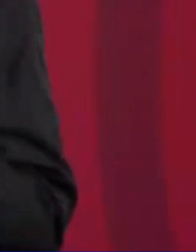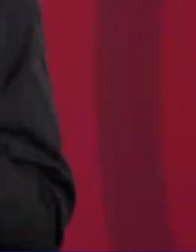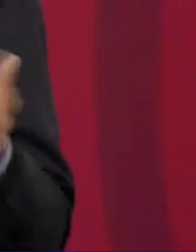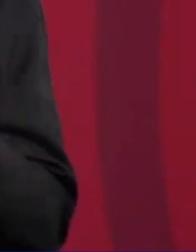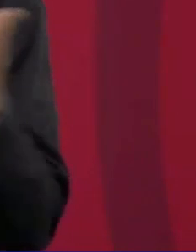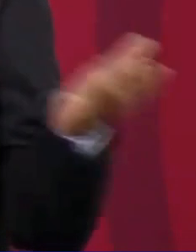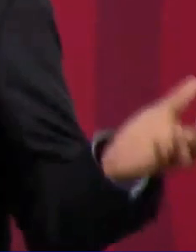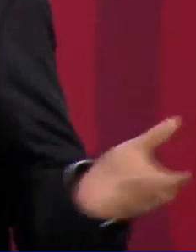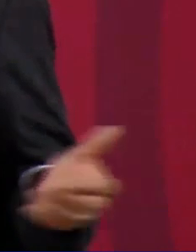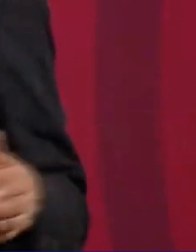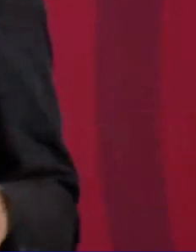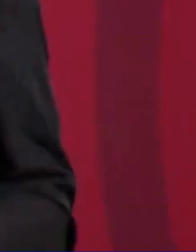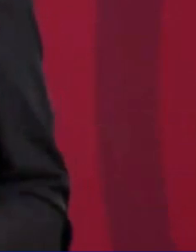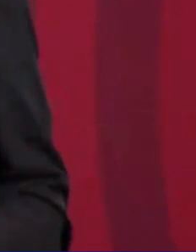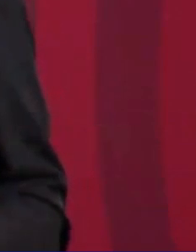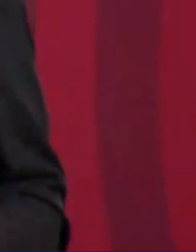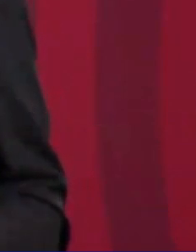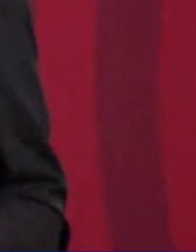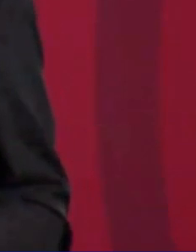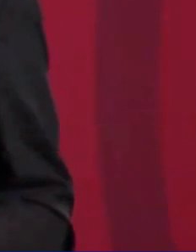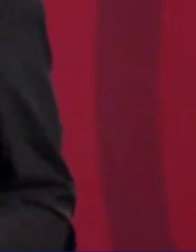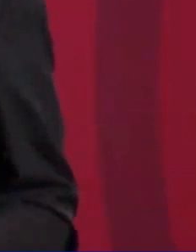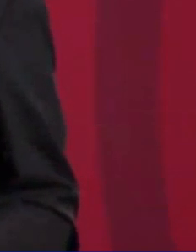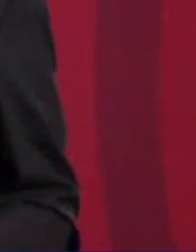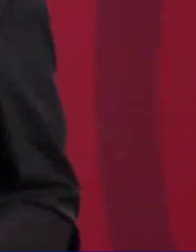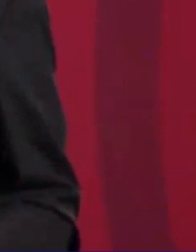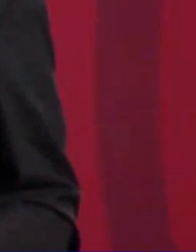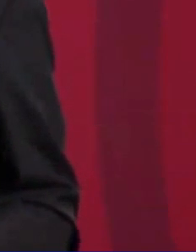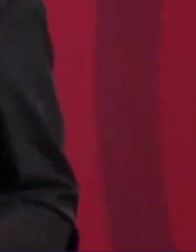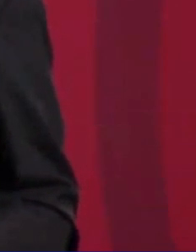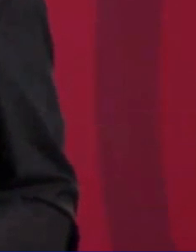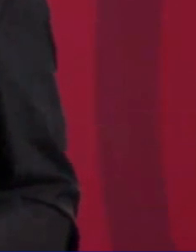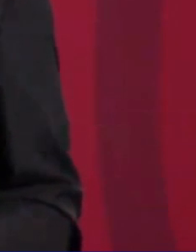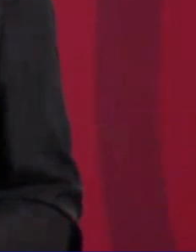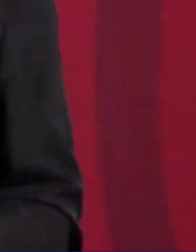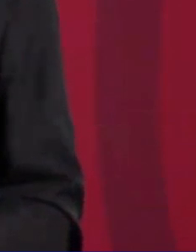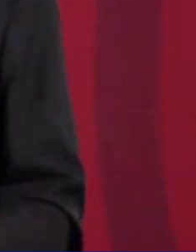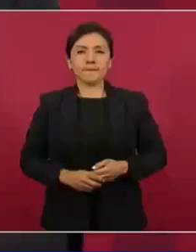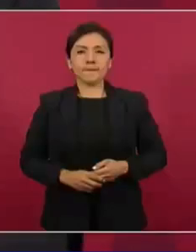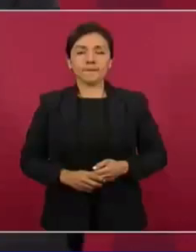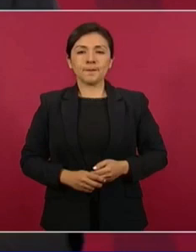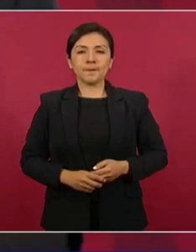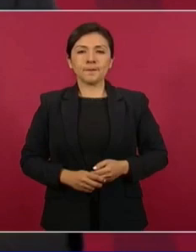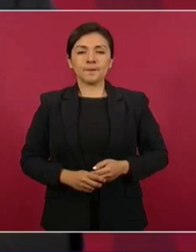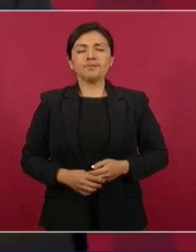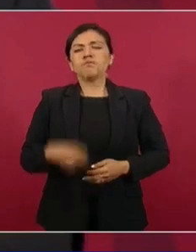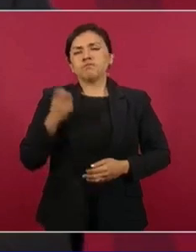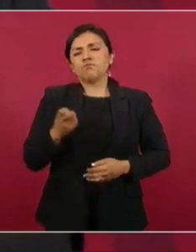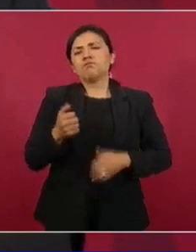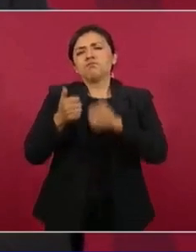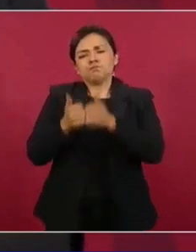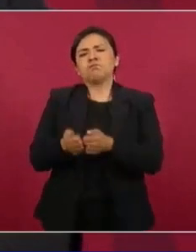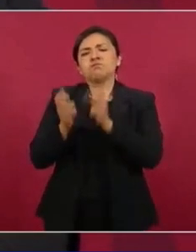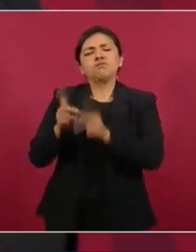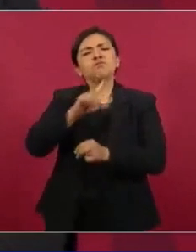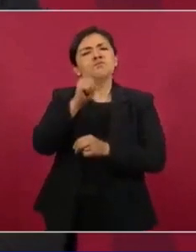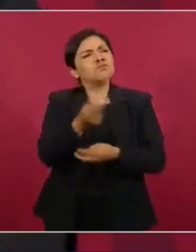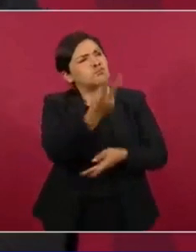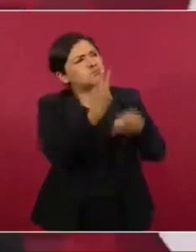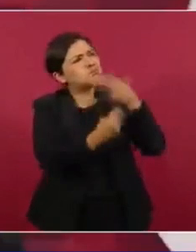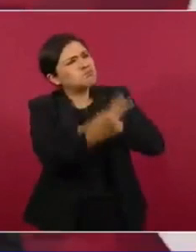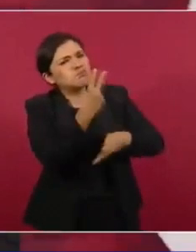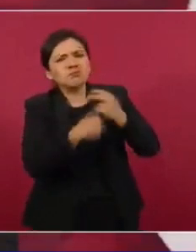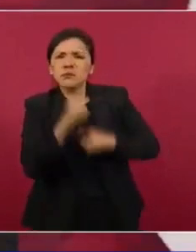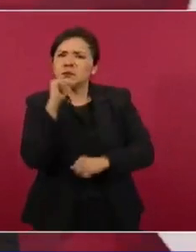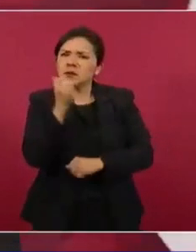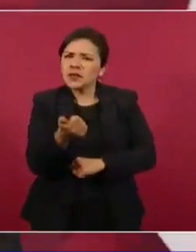ya no llegaba y se lo encontró un amigo en la calle. ¿Qué pasó, licenciado? ¿Por qué ya no va a jugar dominó? No,